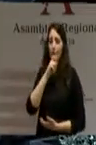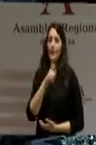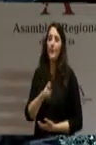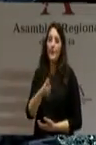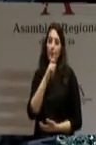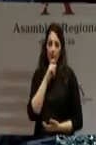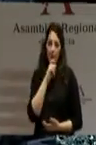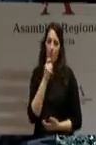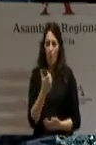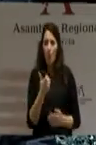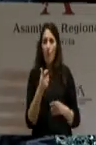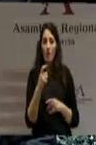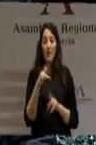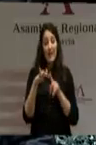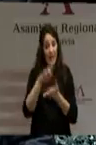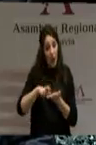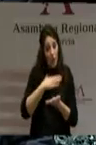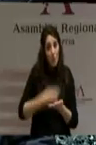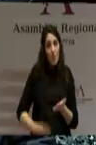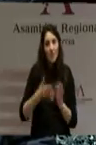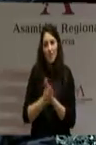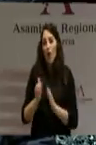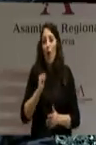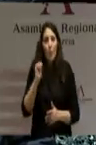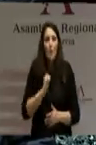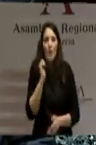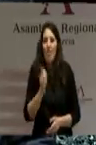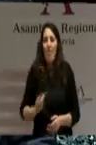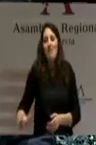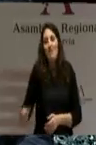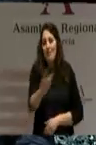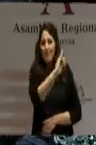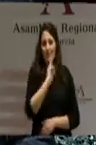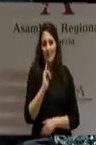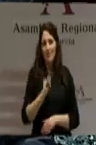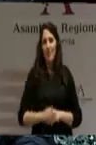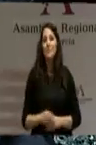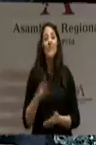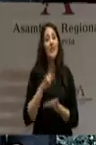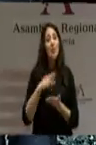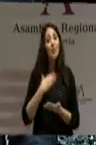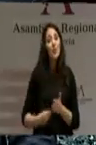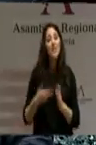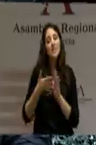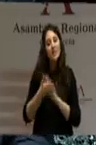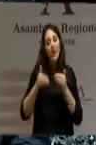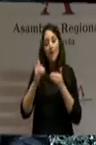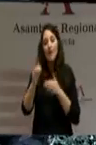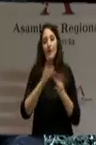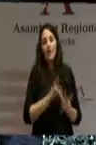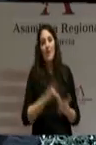en una región, la nuestra, llena de oportunidades. Una región que va a volver a liderar el crecimiento